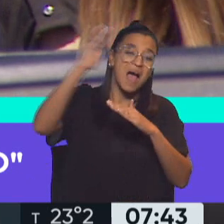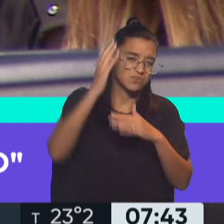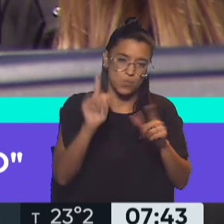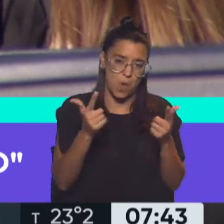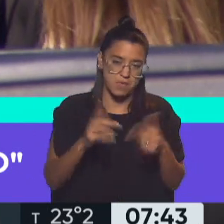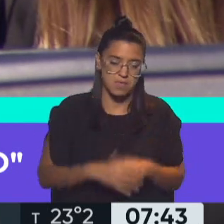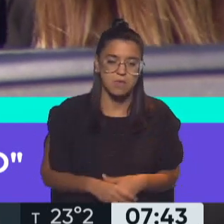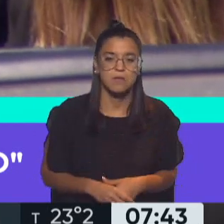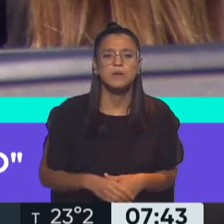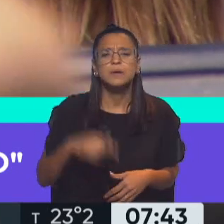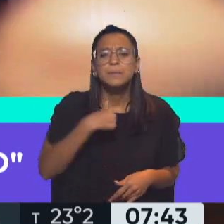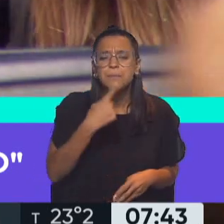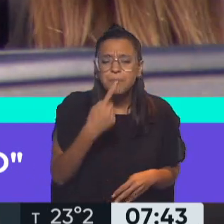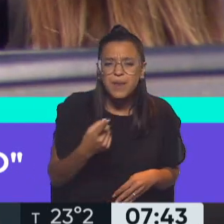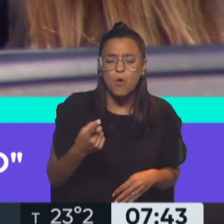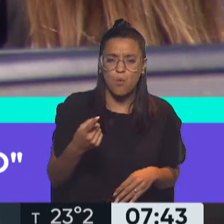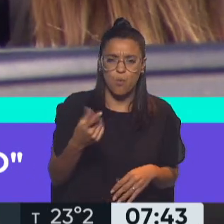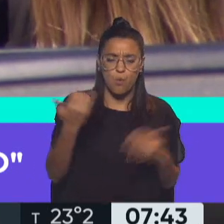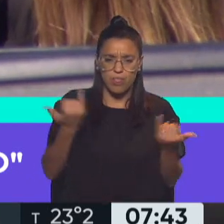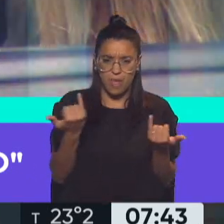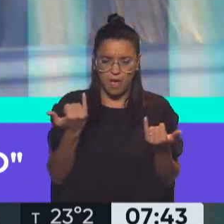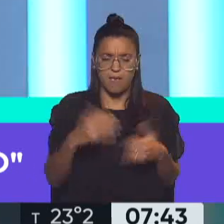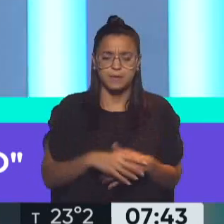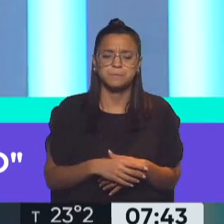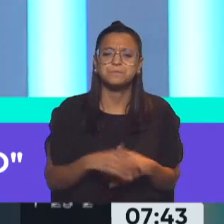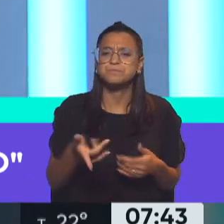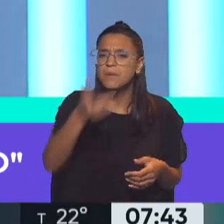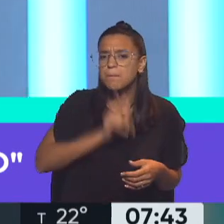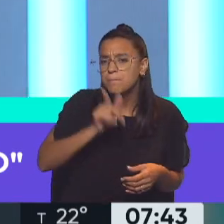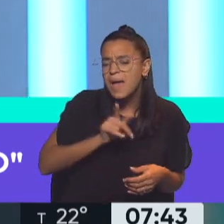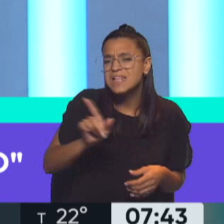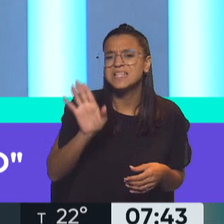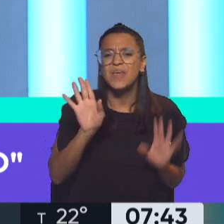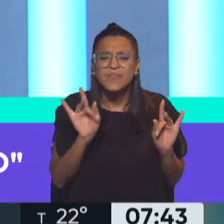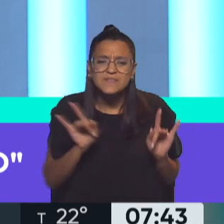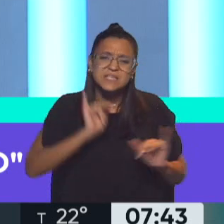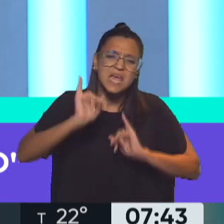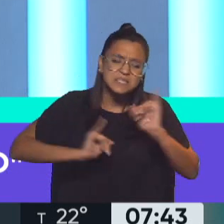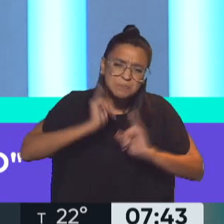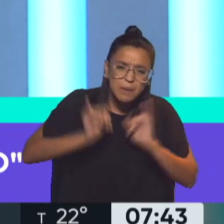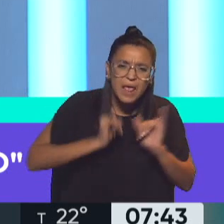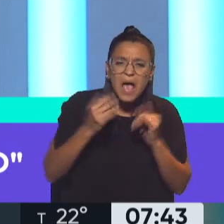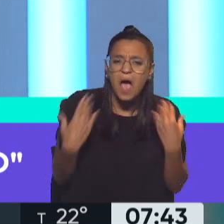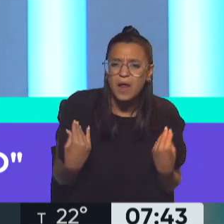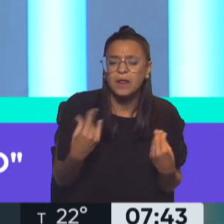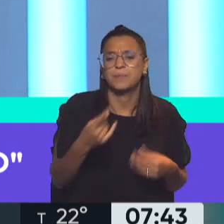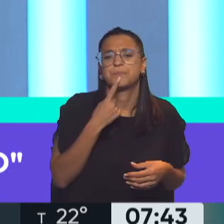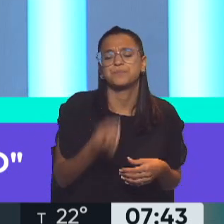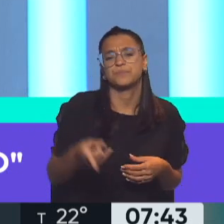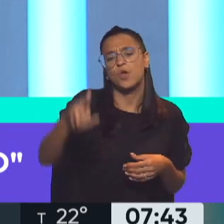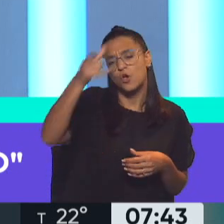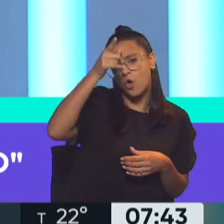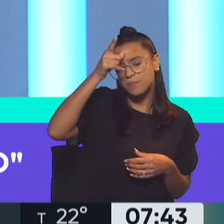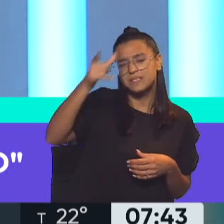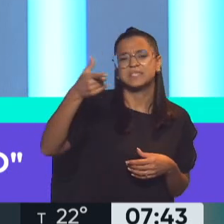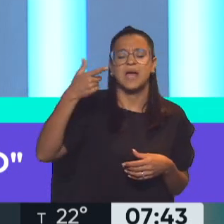Hay una pregunta que subyace en todo esto. Me parece difícil de explicar que comisario inspector,